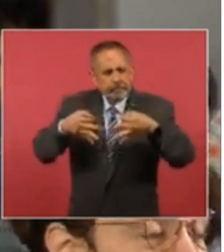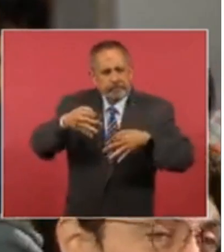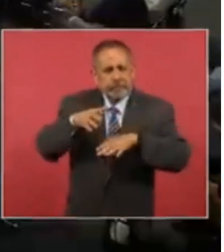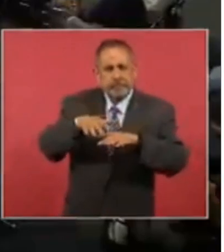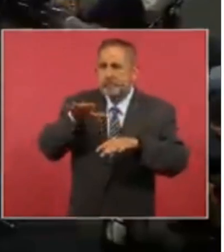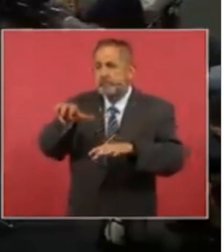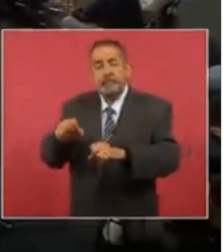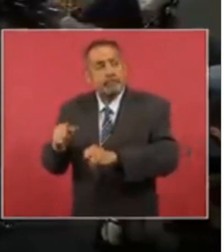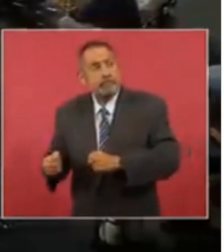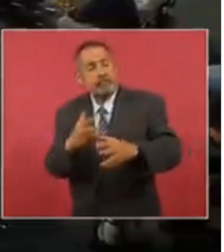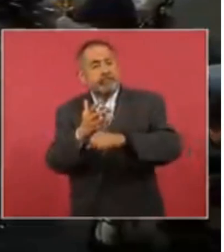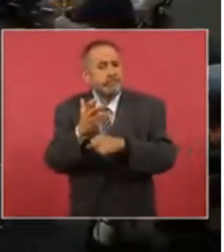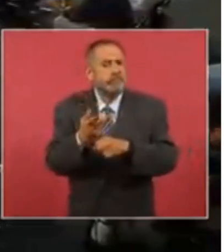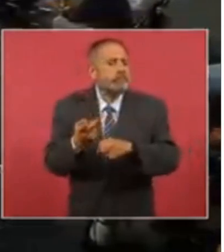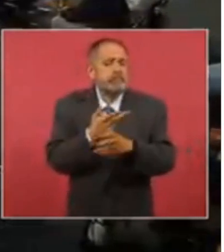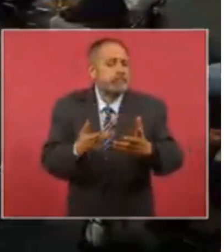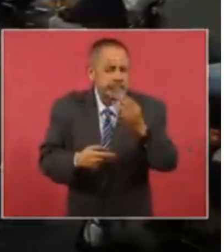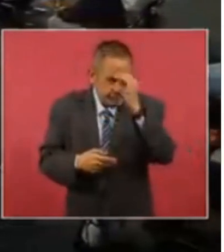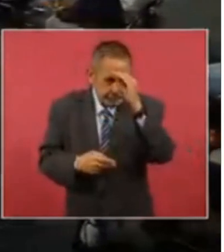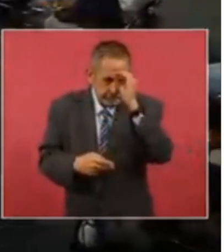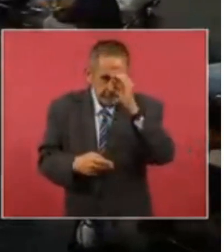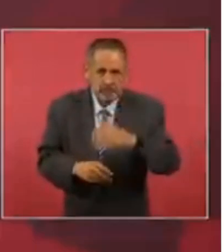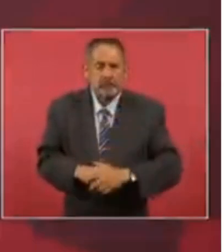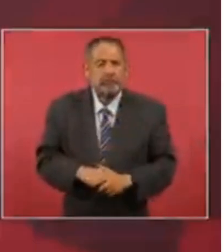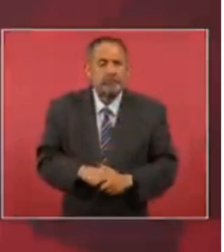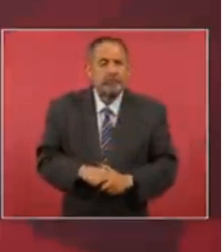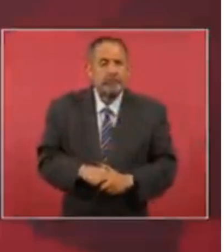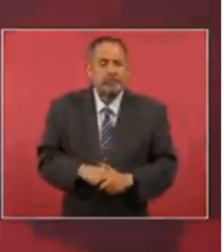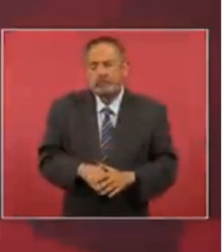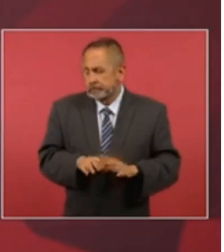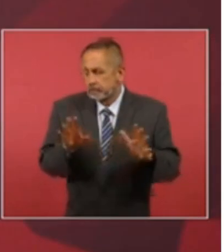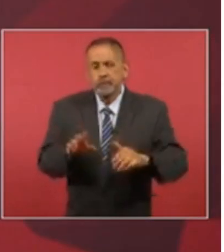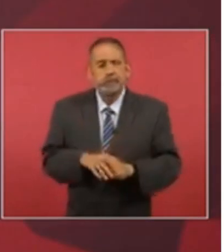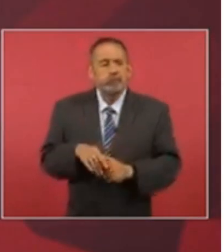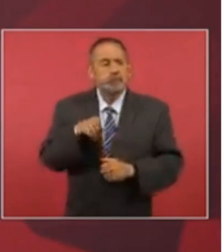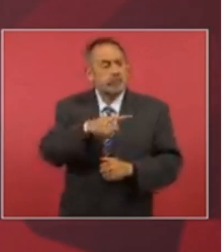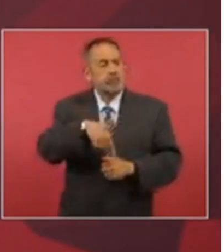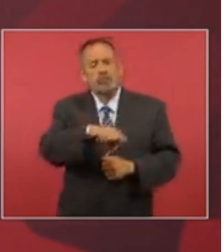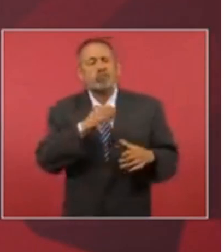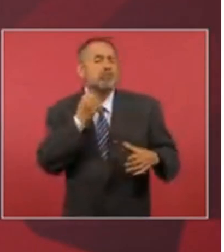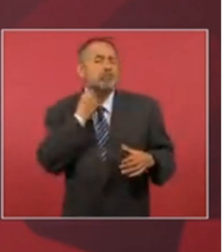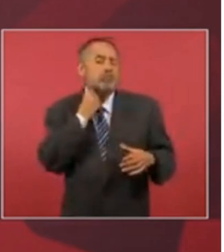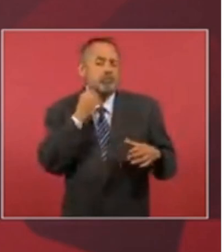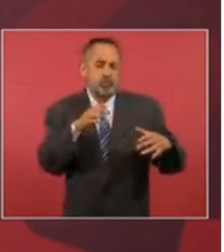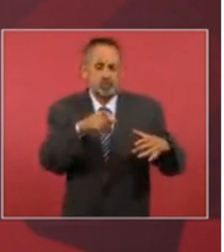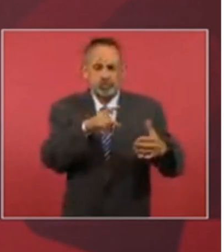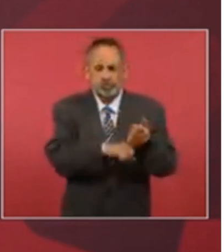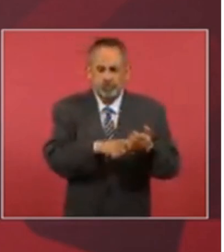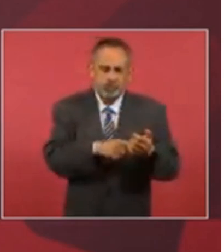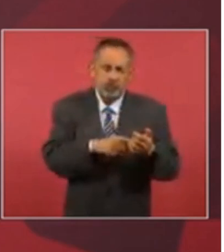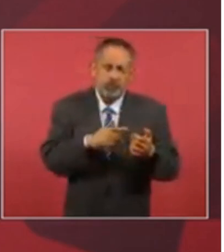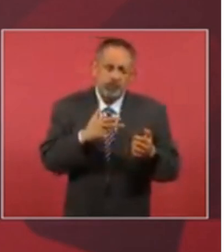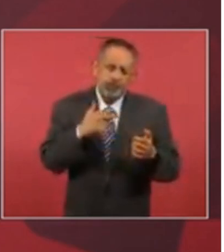extradición. Bueno, los abogados utilizan